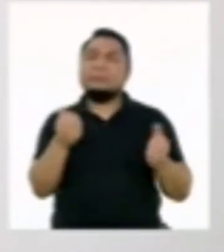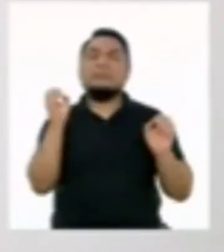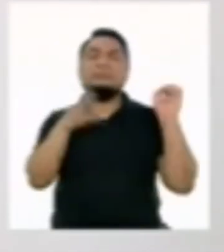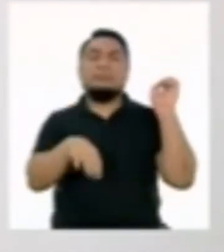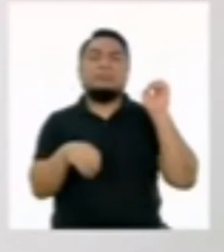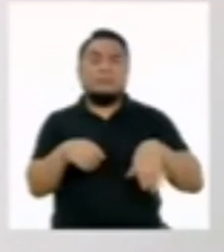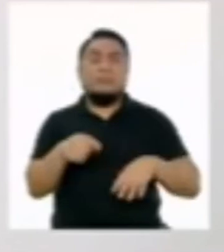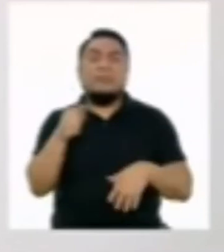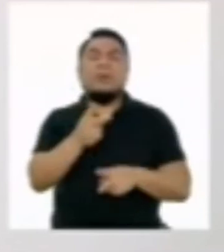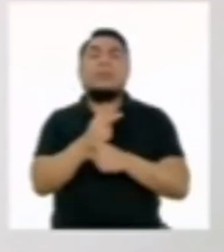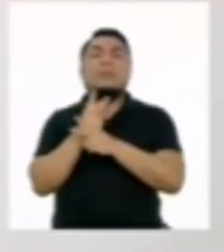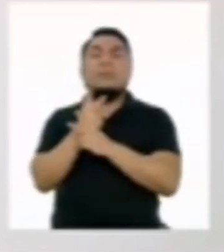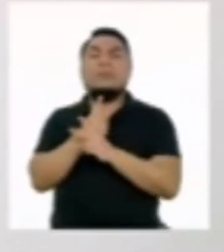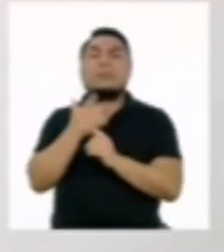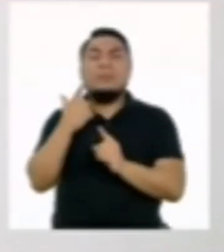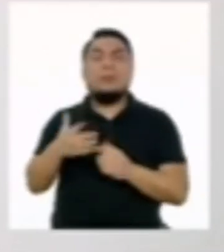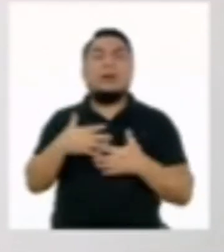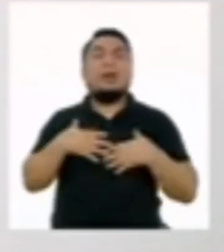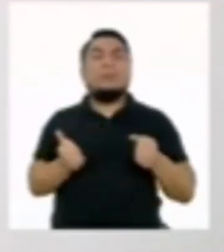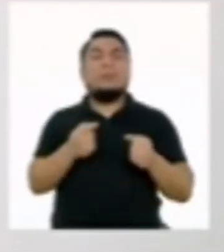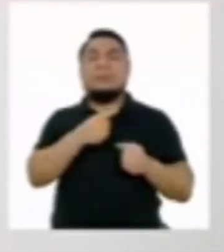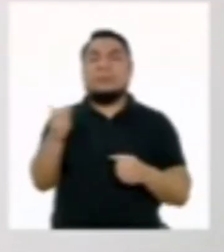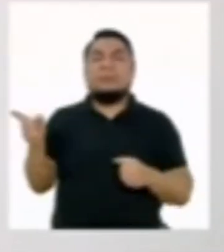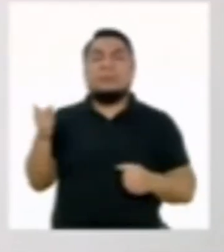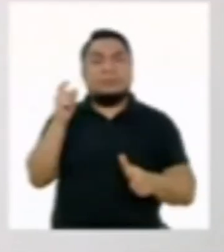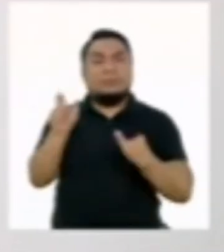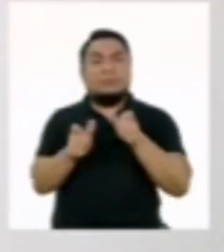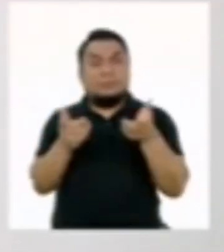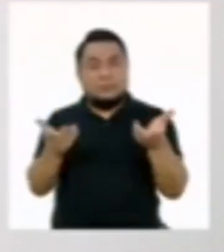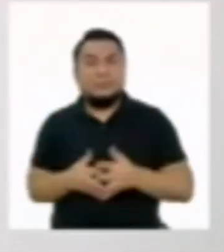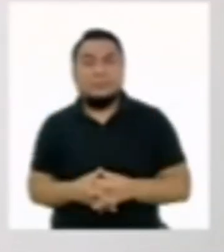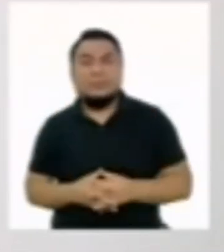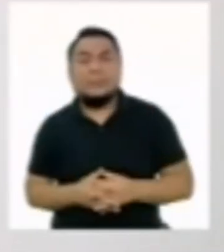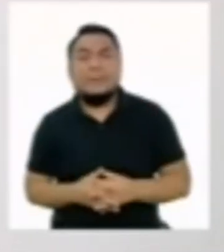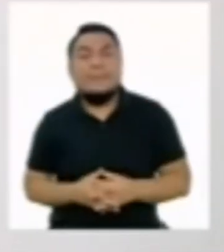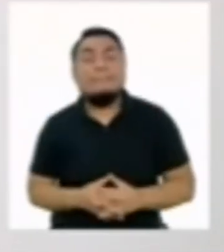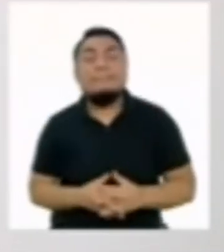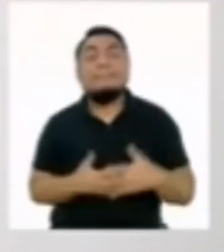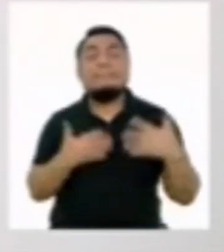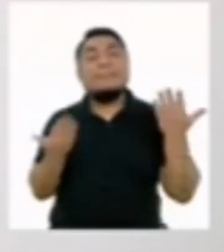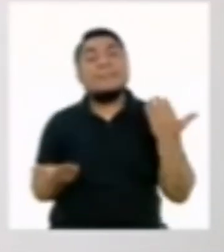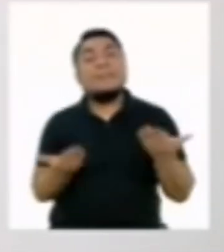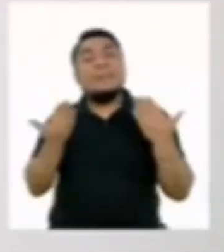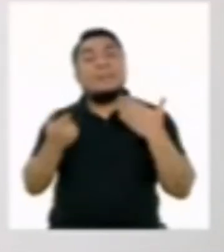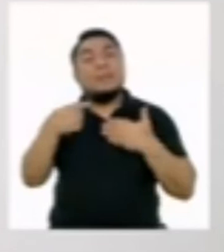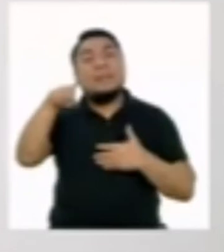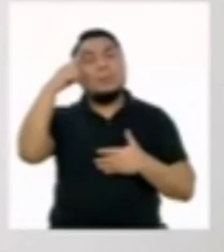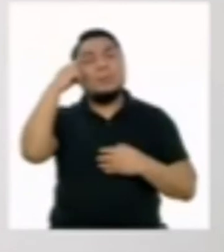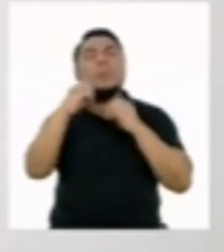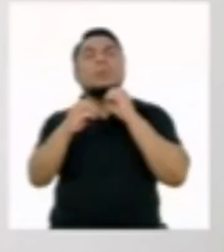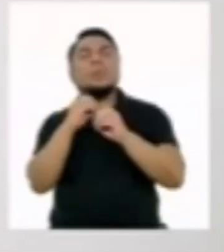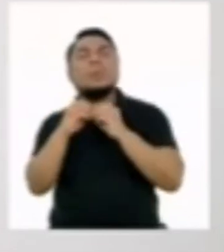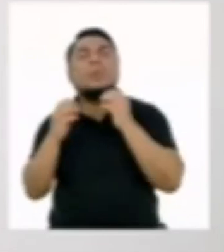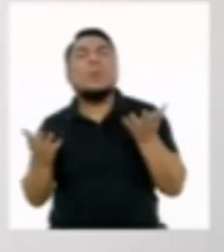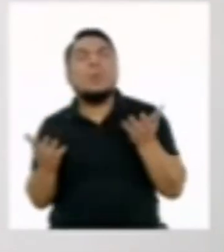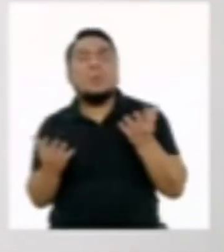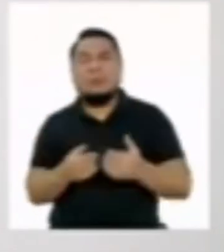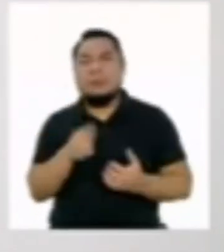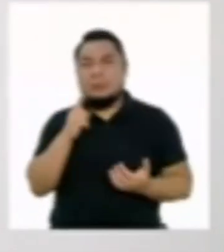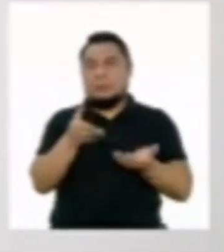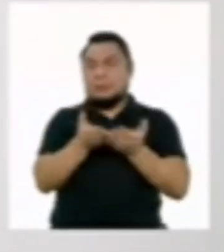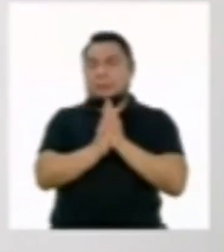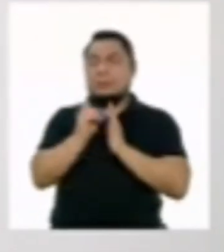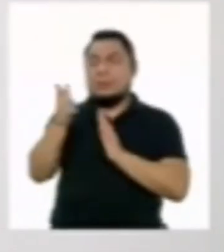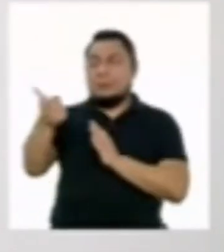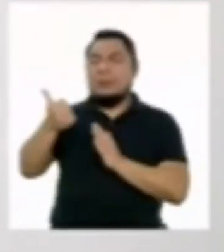los residuos para cuidar la salud de todas y todos. Quizás una solución es hacer el